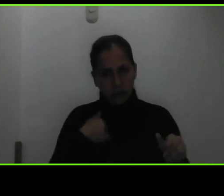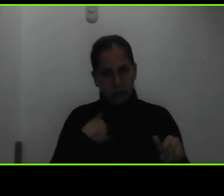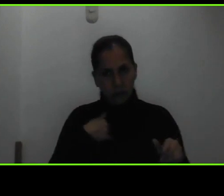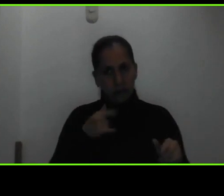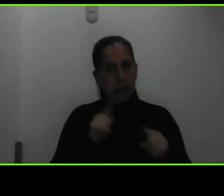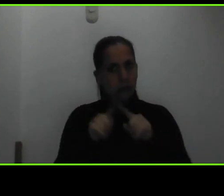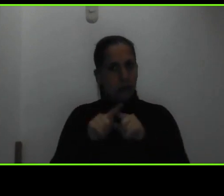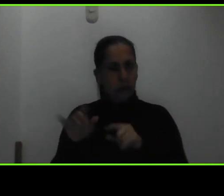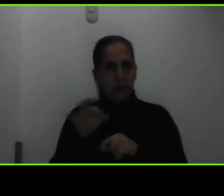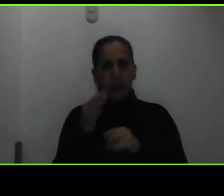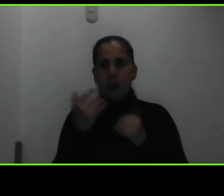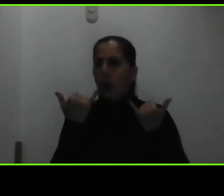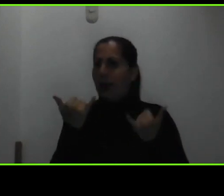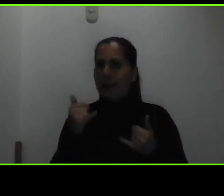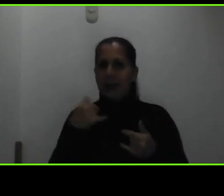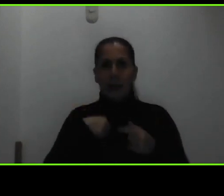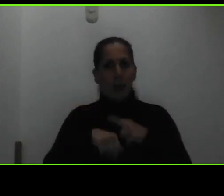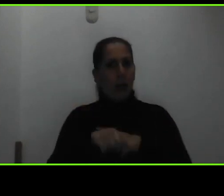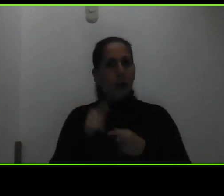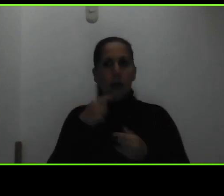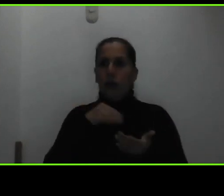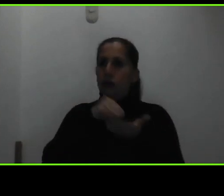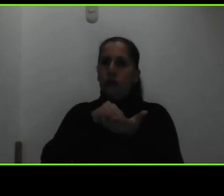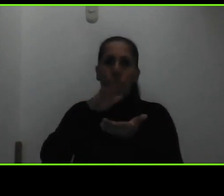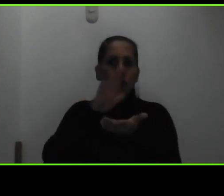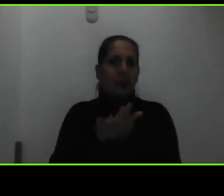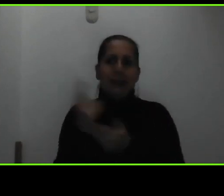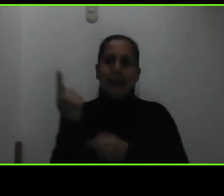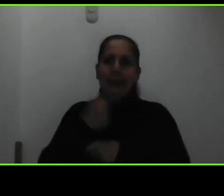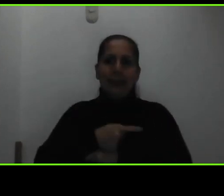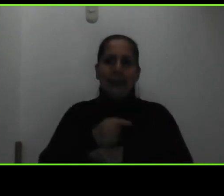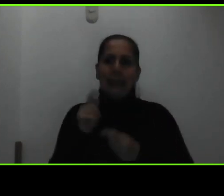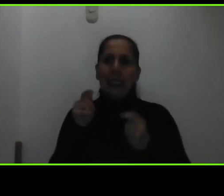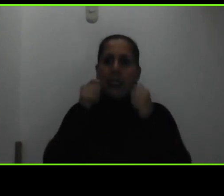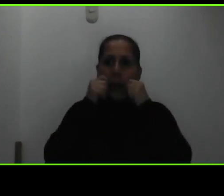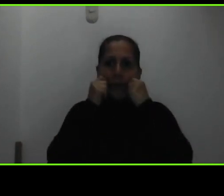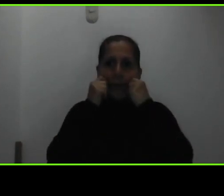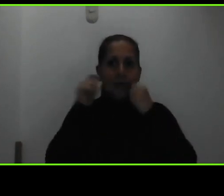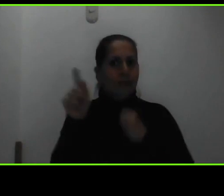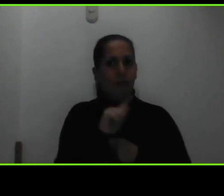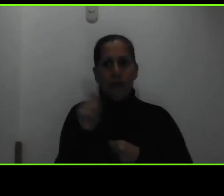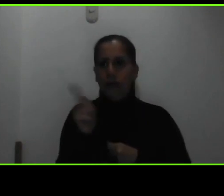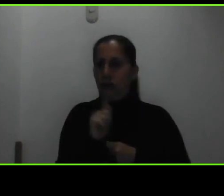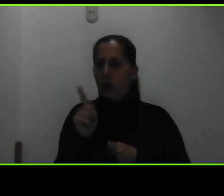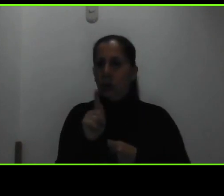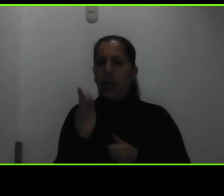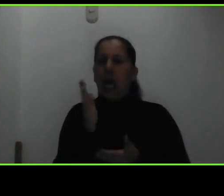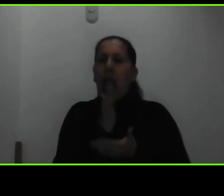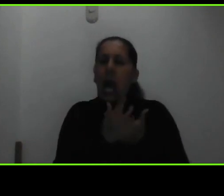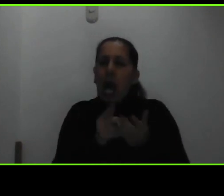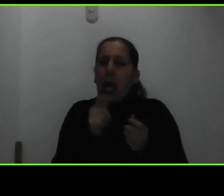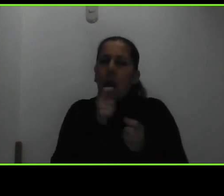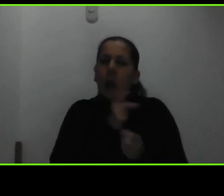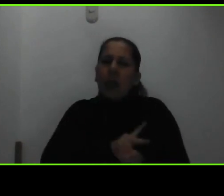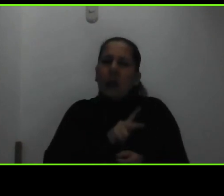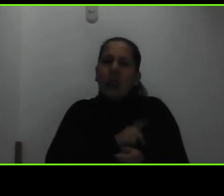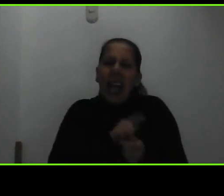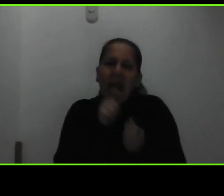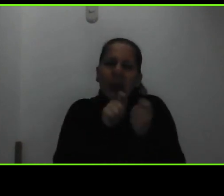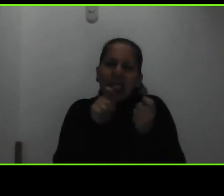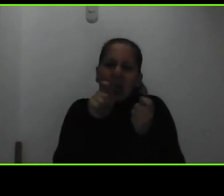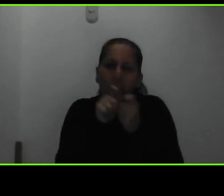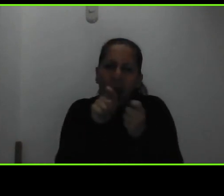este momento no vamos a asignar citas pero como les digo situaciones muy particulares veámoslas con el equipo de trabajo social